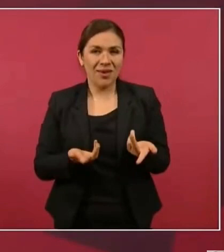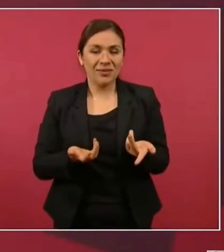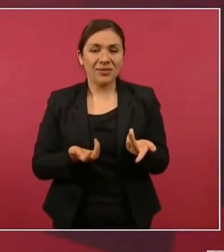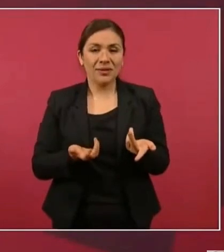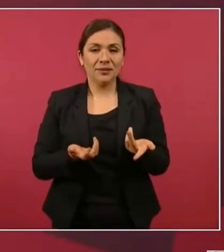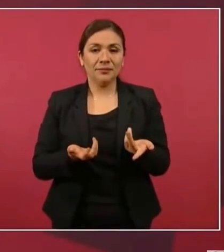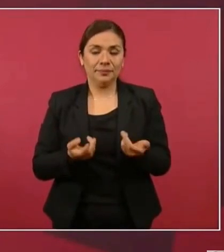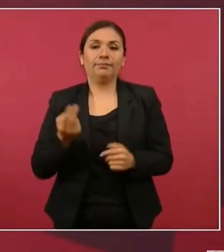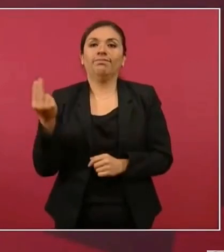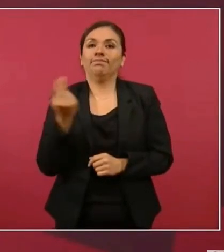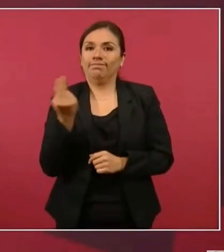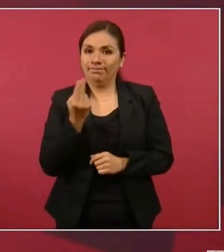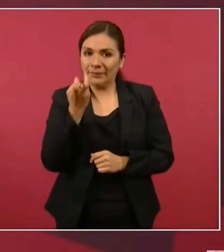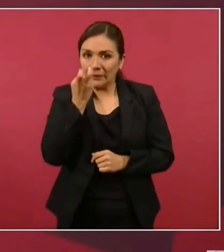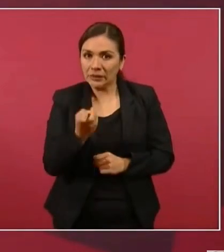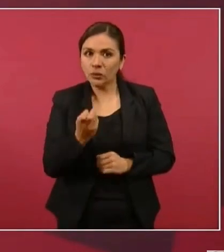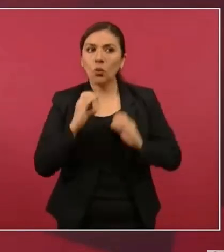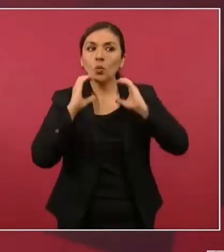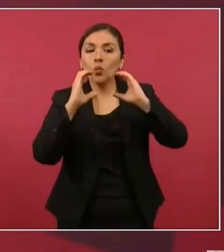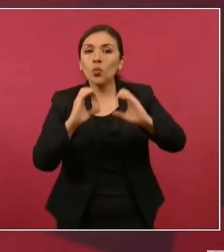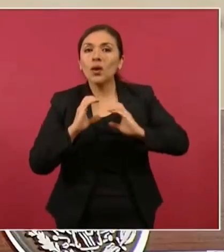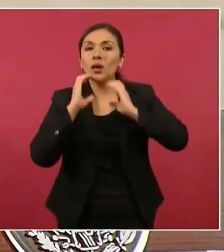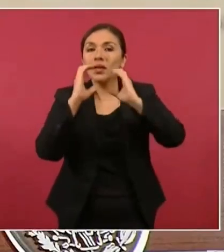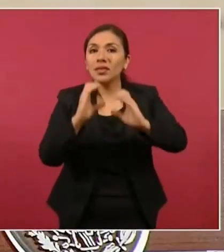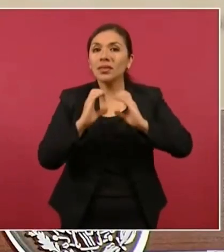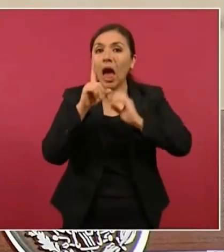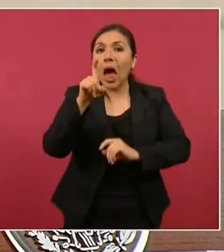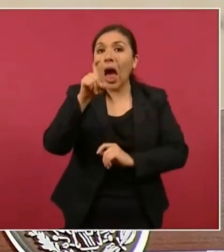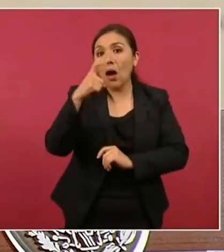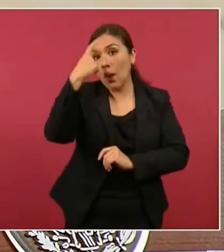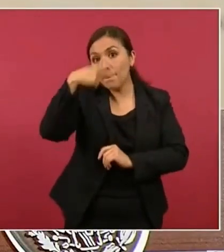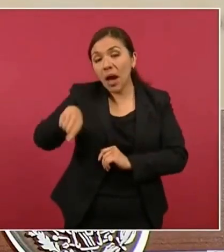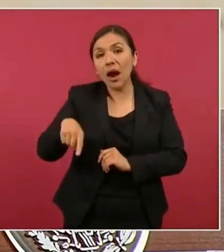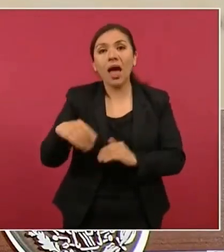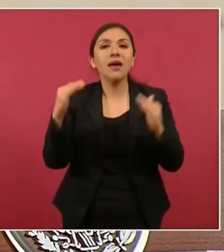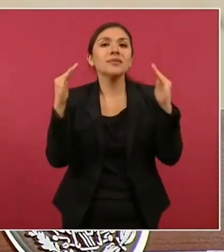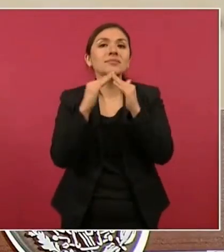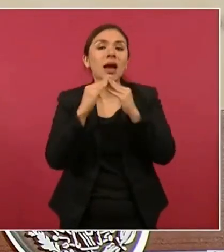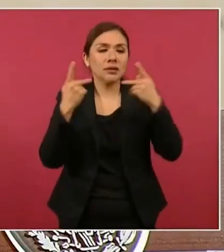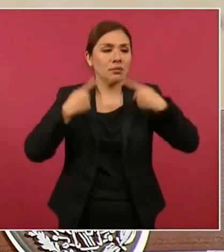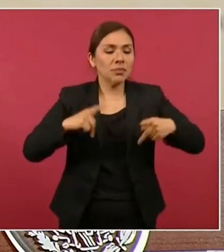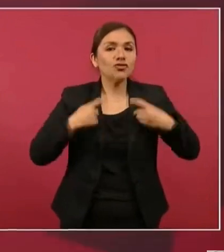y tenemos que cuidar el agua para el consumo doméstico.